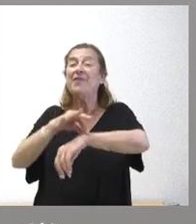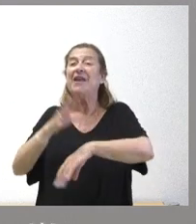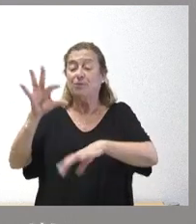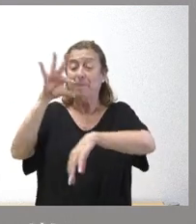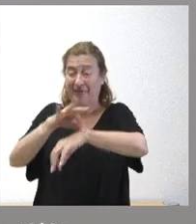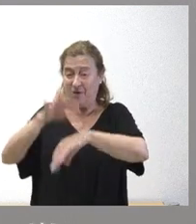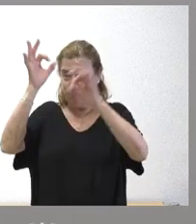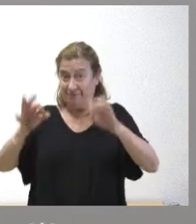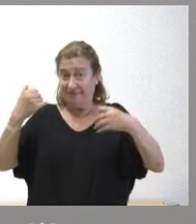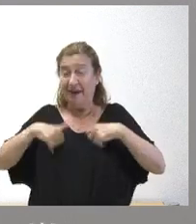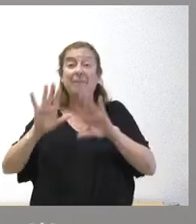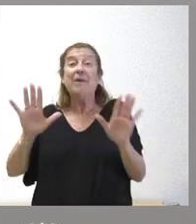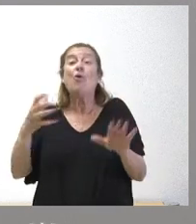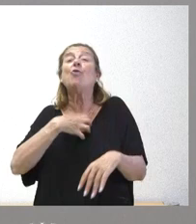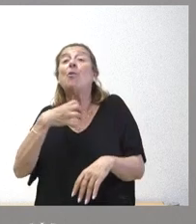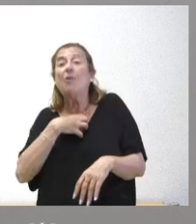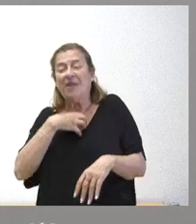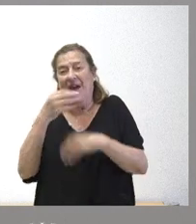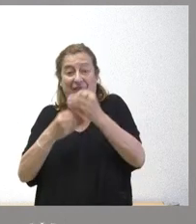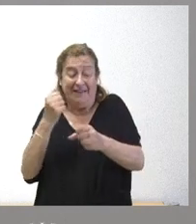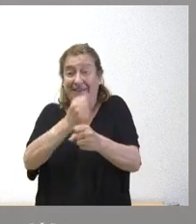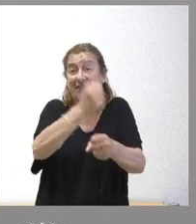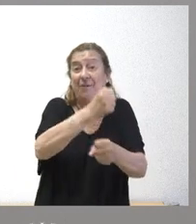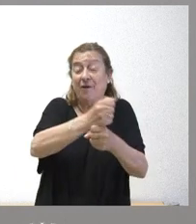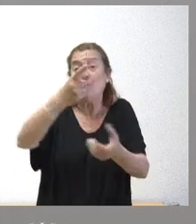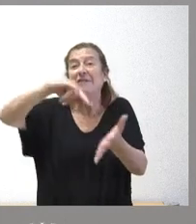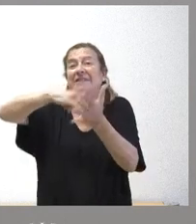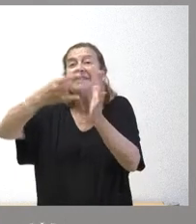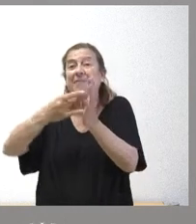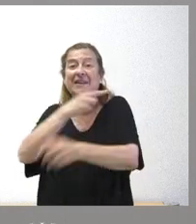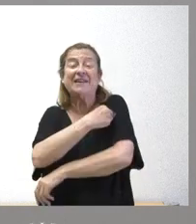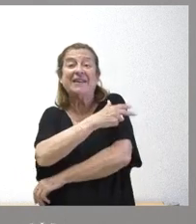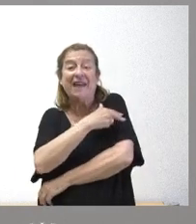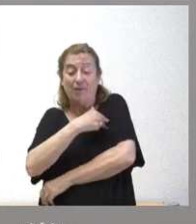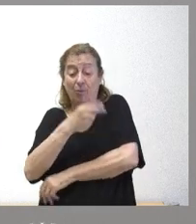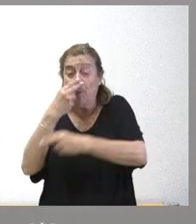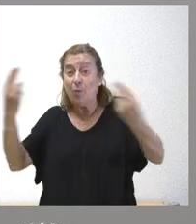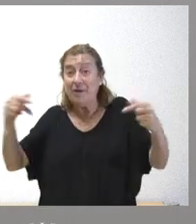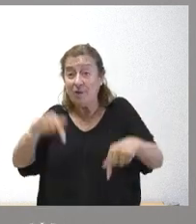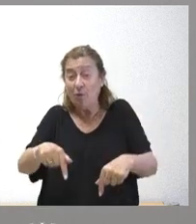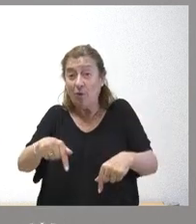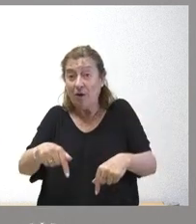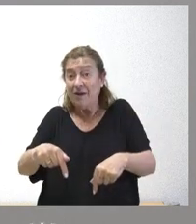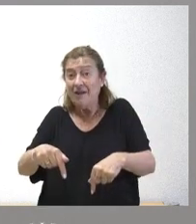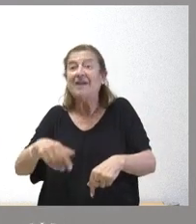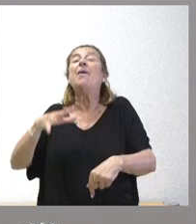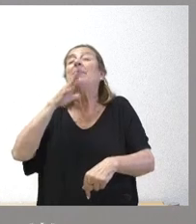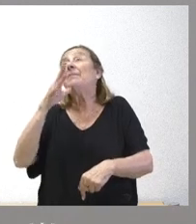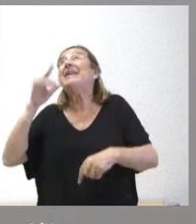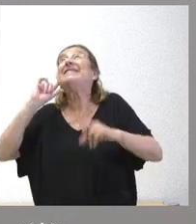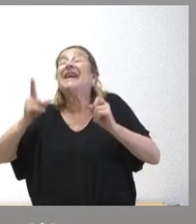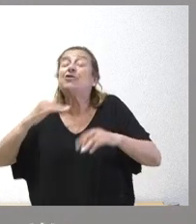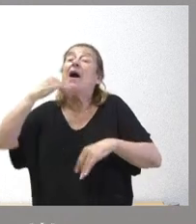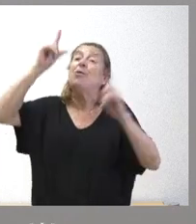médicos lo que pasa es que no pueden ejercer en el sistema sanitario existencial público salvo circunstancias excepcionales